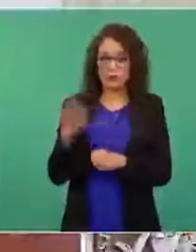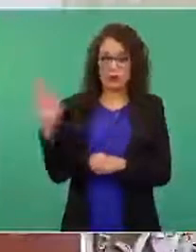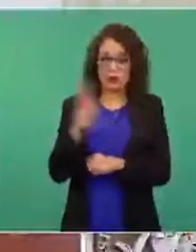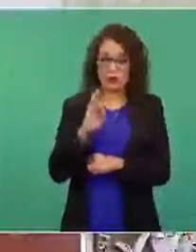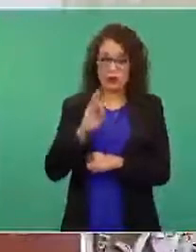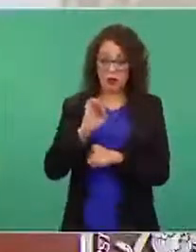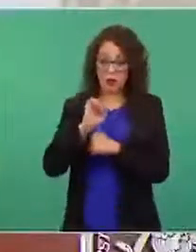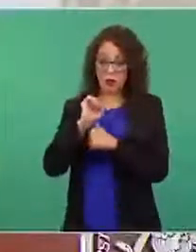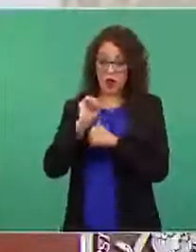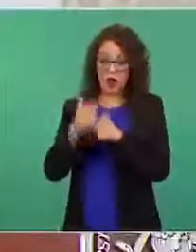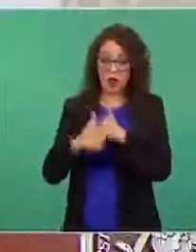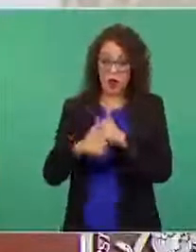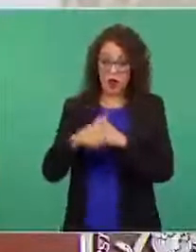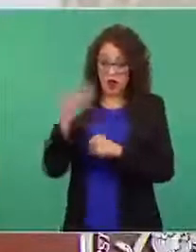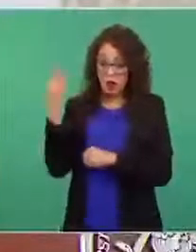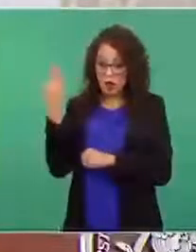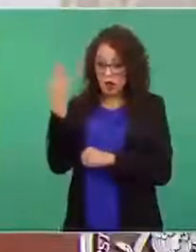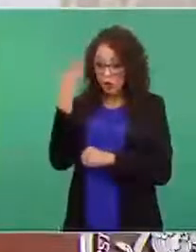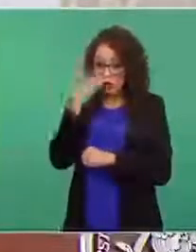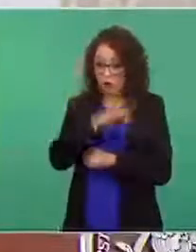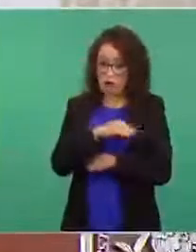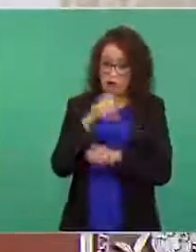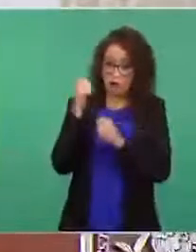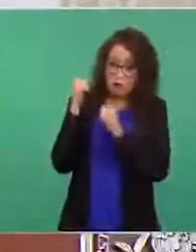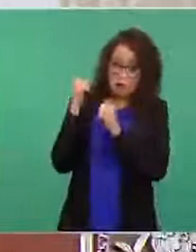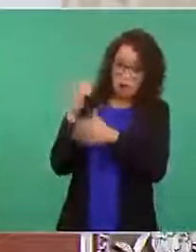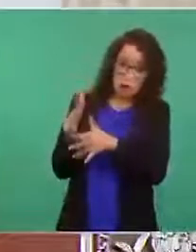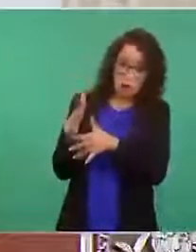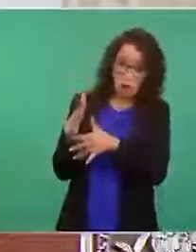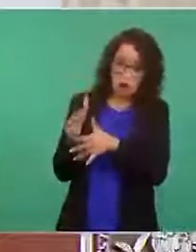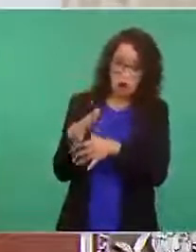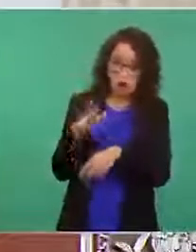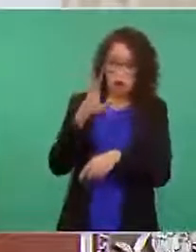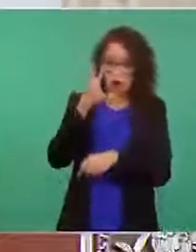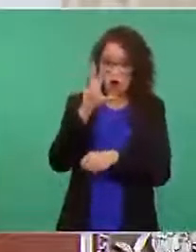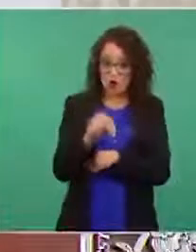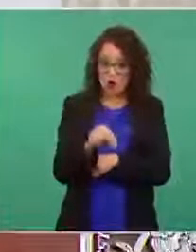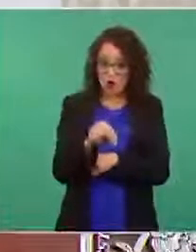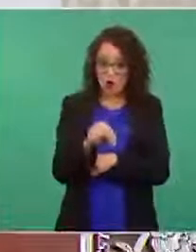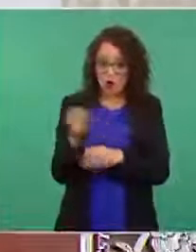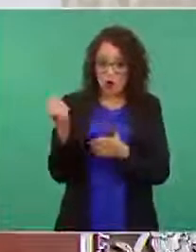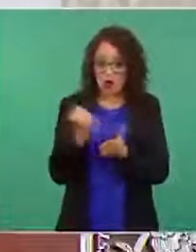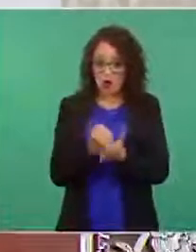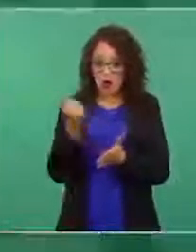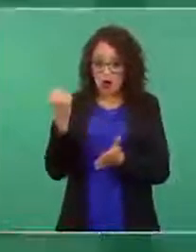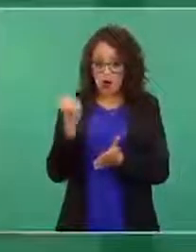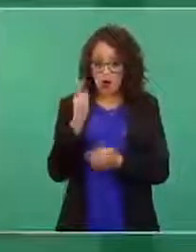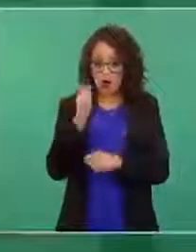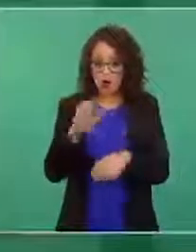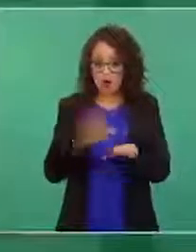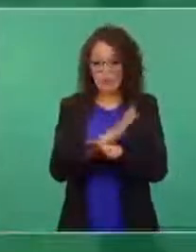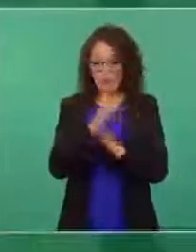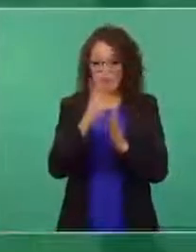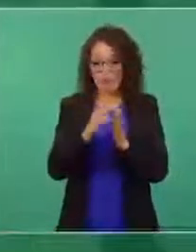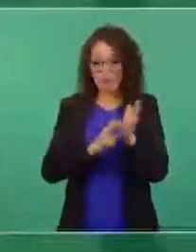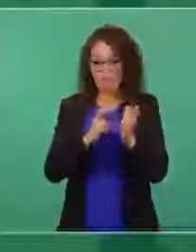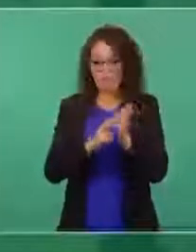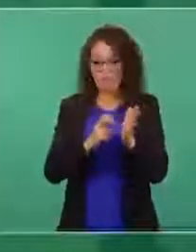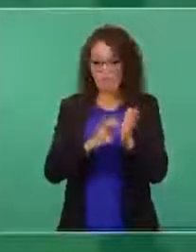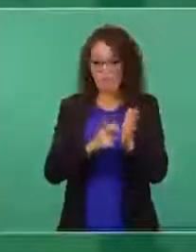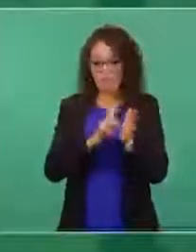de que no se apruebe la reforma constitucional que tiene que ver